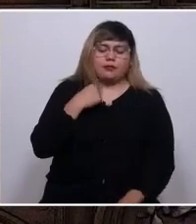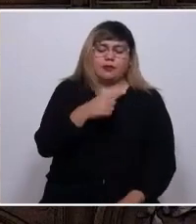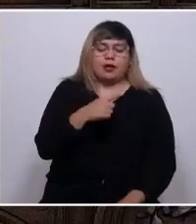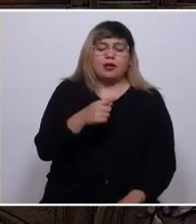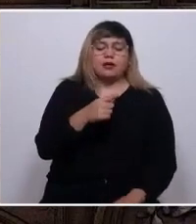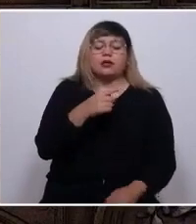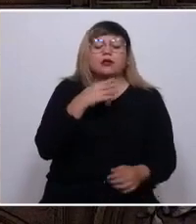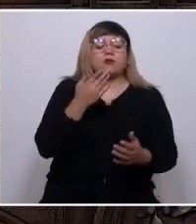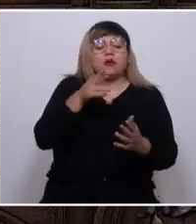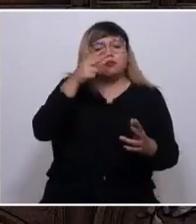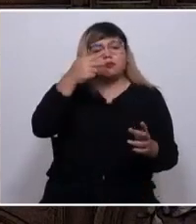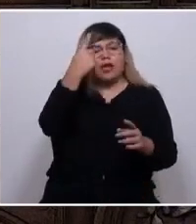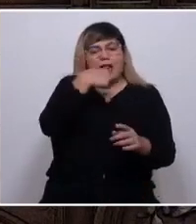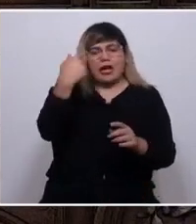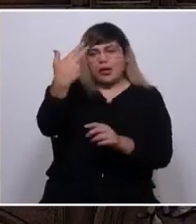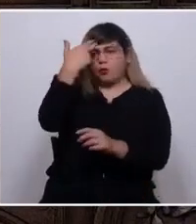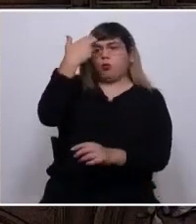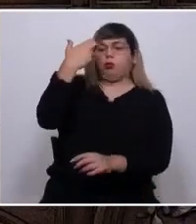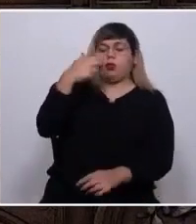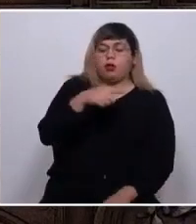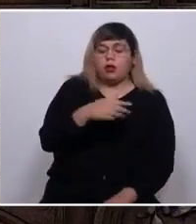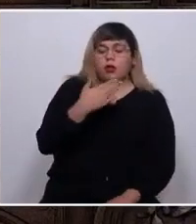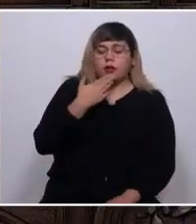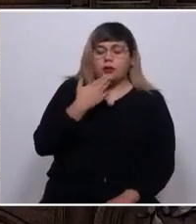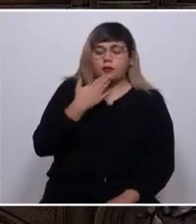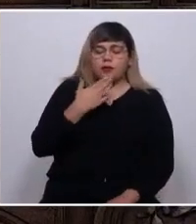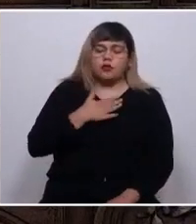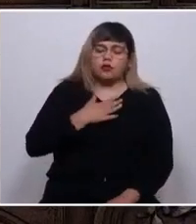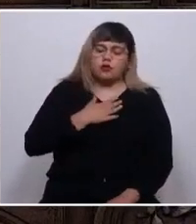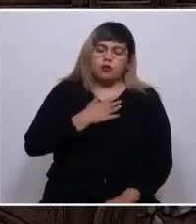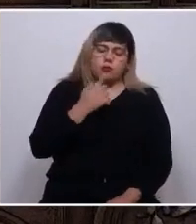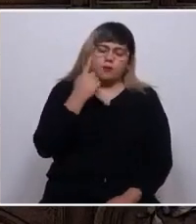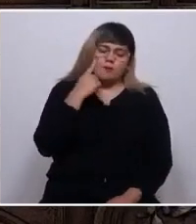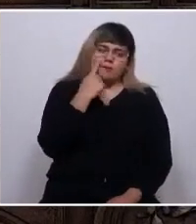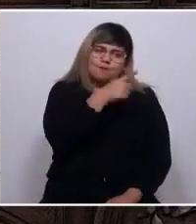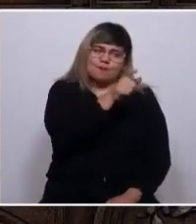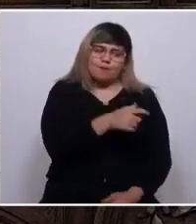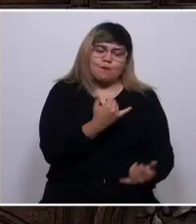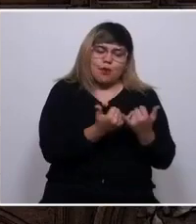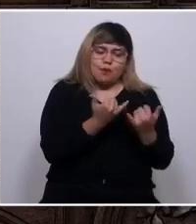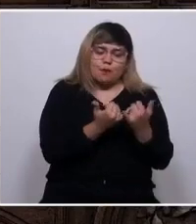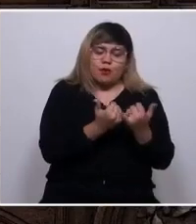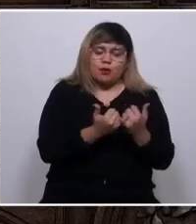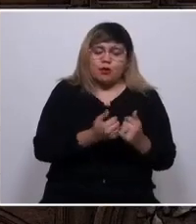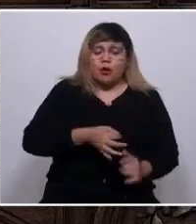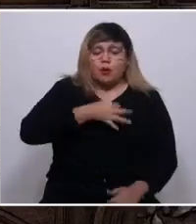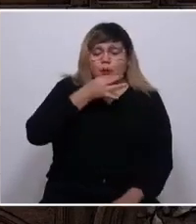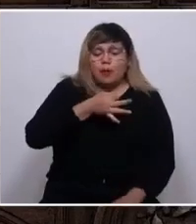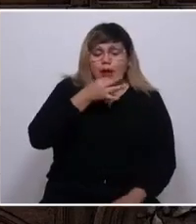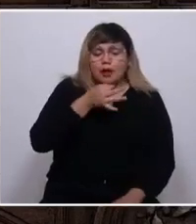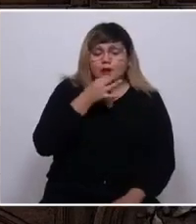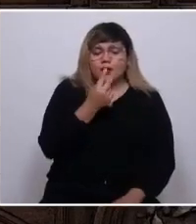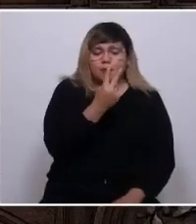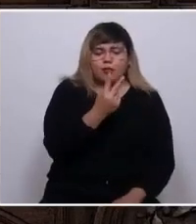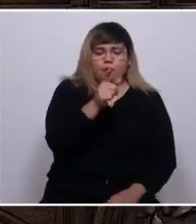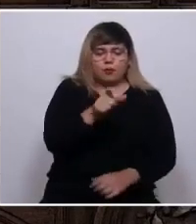tiro en la cara y a quien yo personalmente consideré un amigo. Vayan estas palabras para todos los muertos,